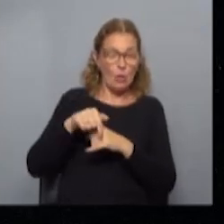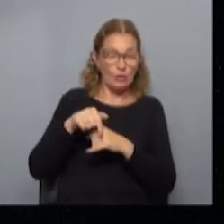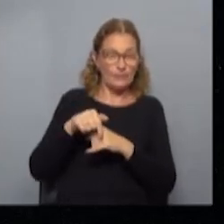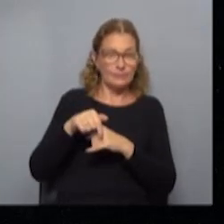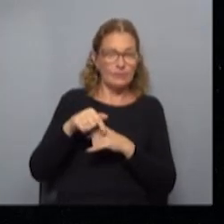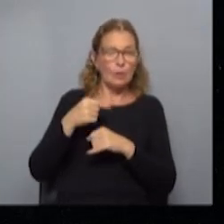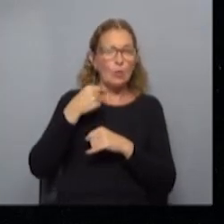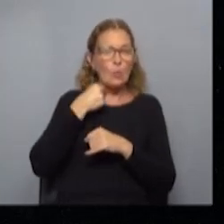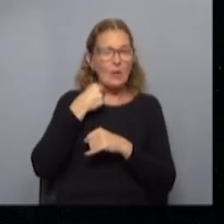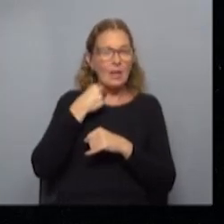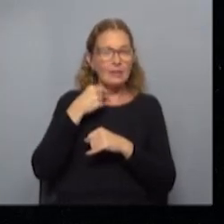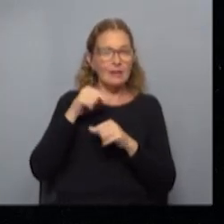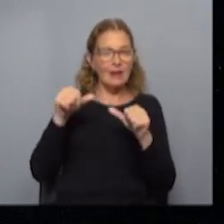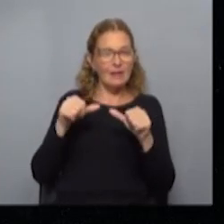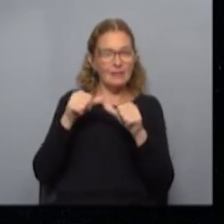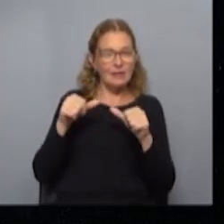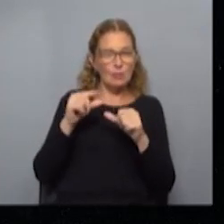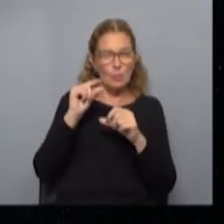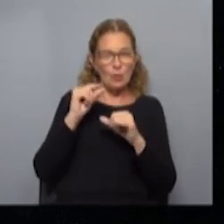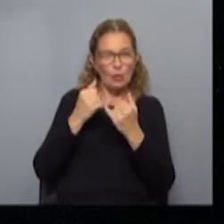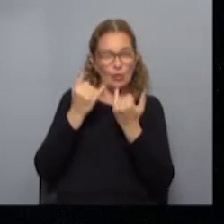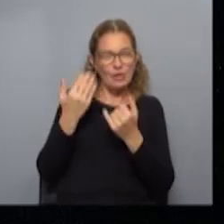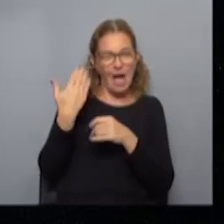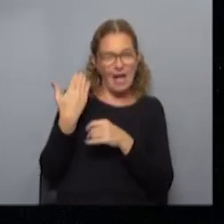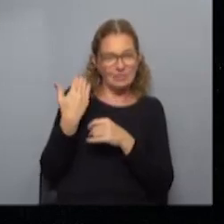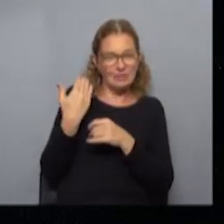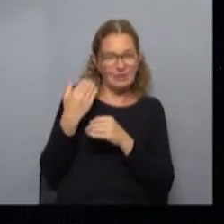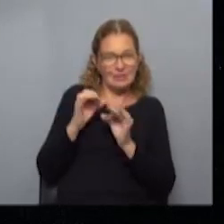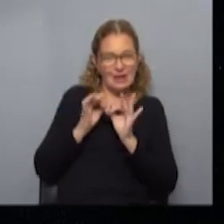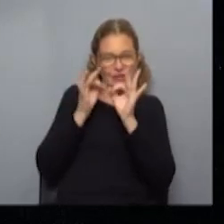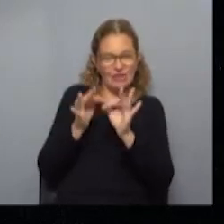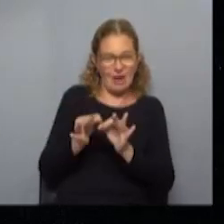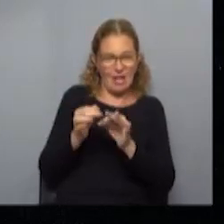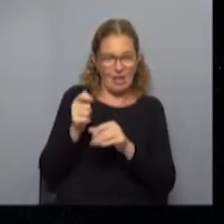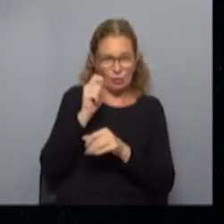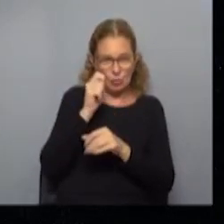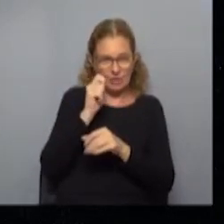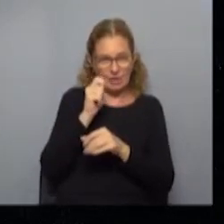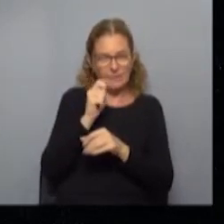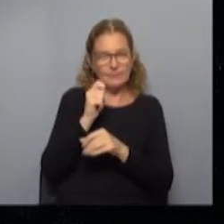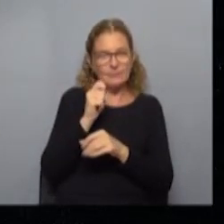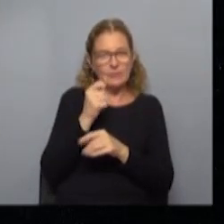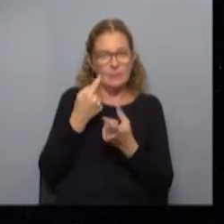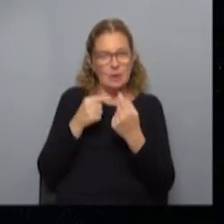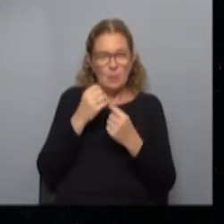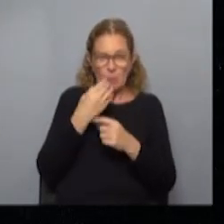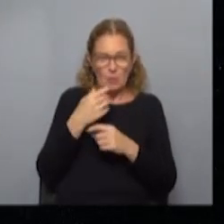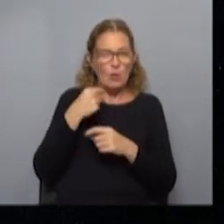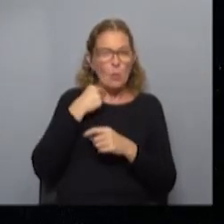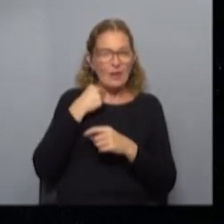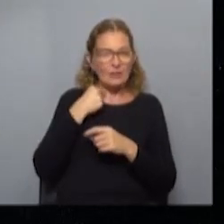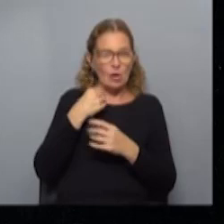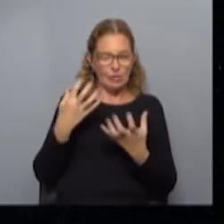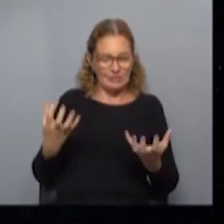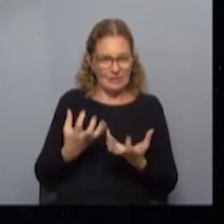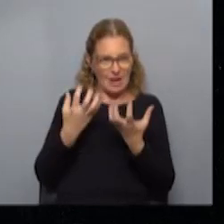las reservas se están haciendo pocos días antes de la llegada del turista, pero hay muy buena ocupación en termos